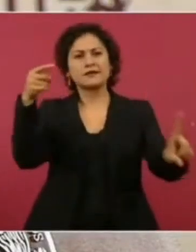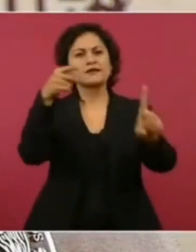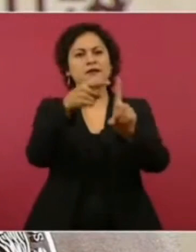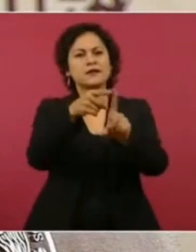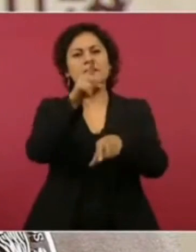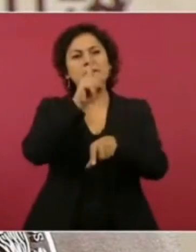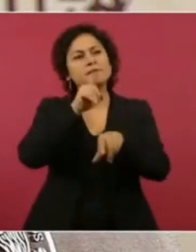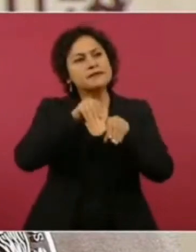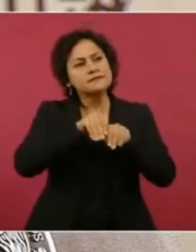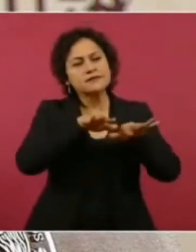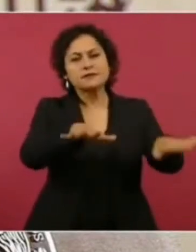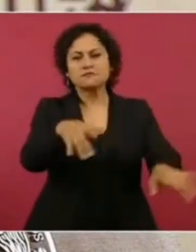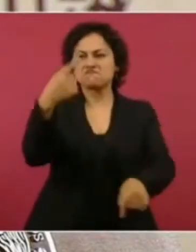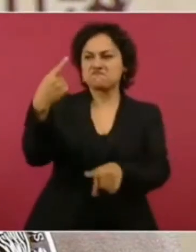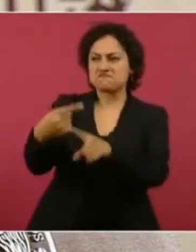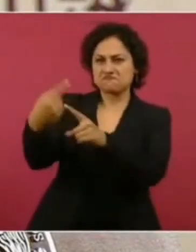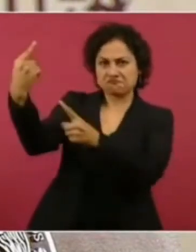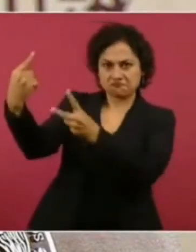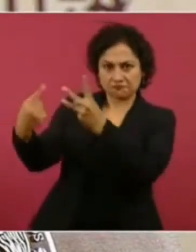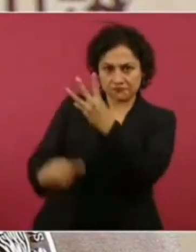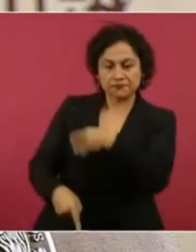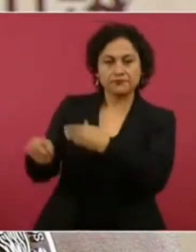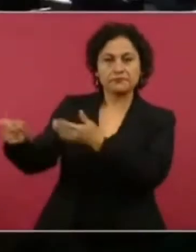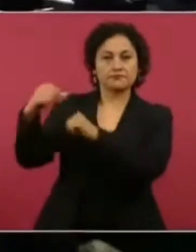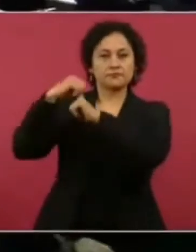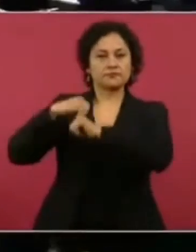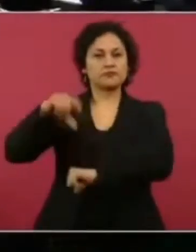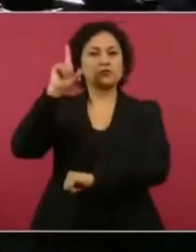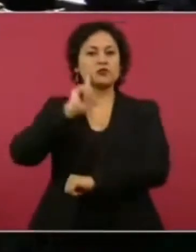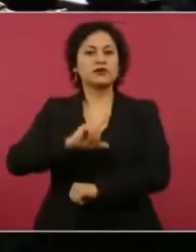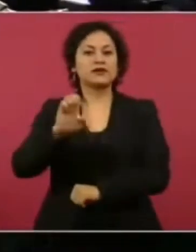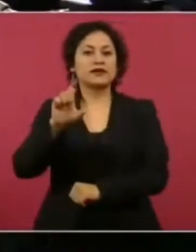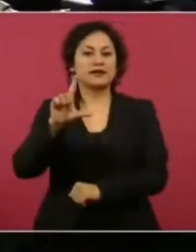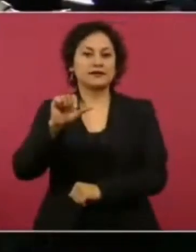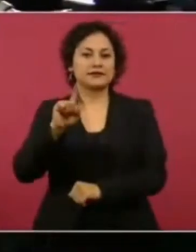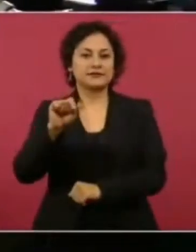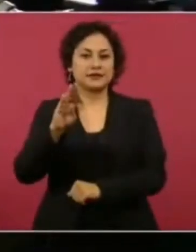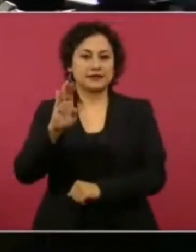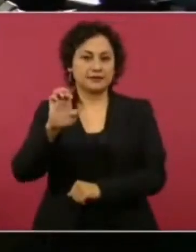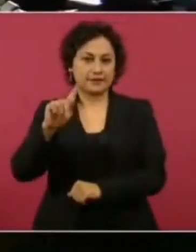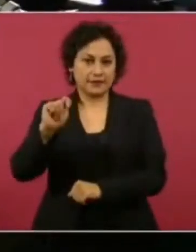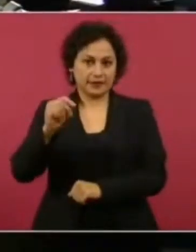mentira, a cargo de Elizabeth García Vilchis. Señor gobernador.